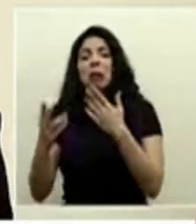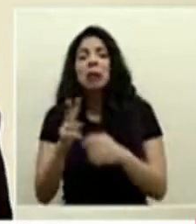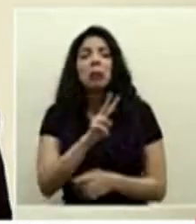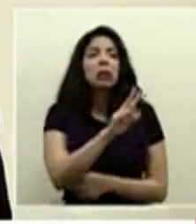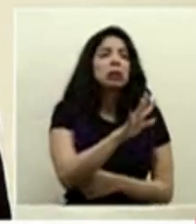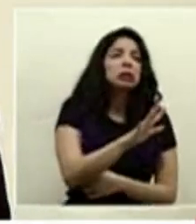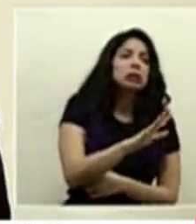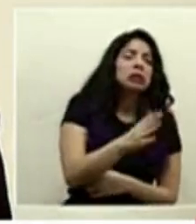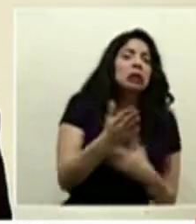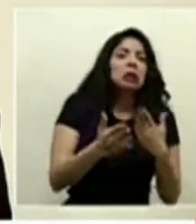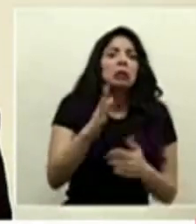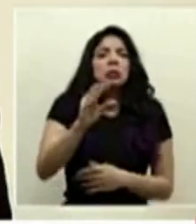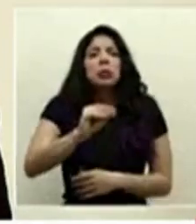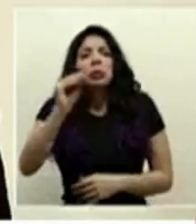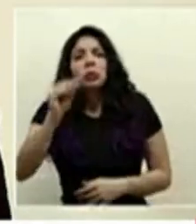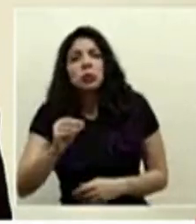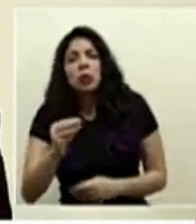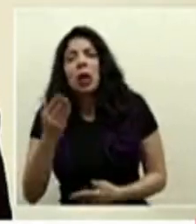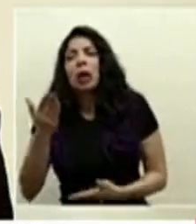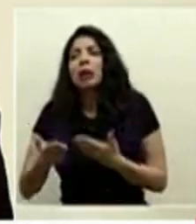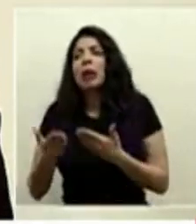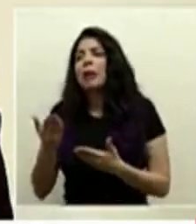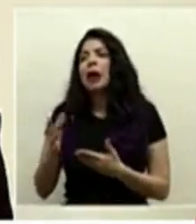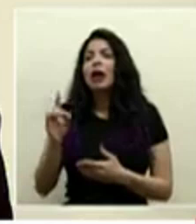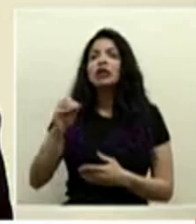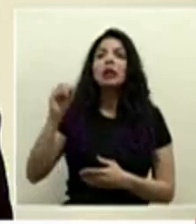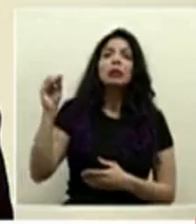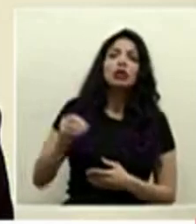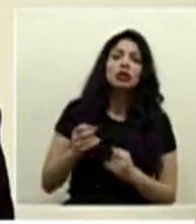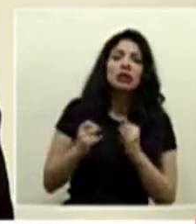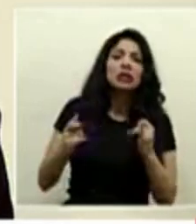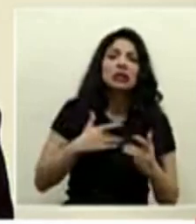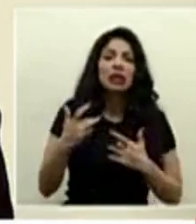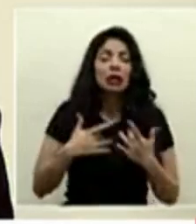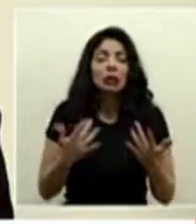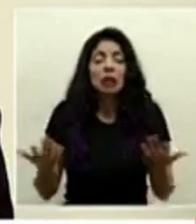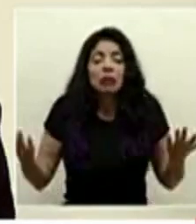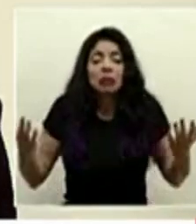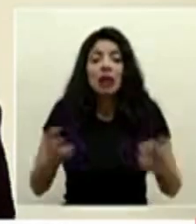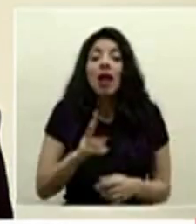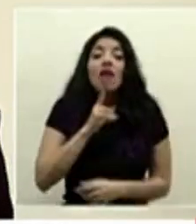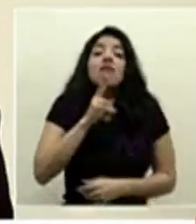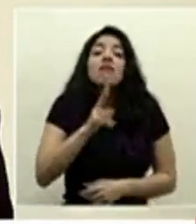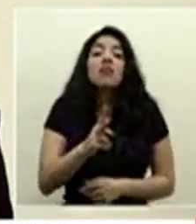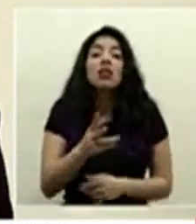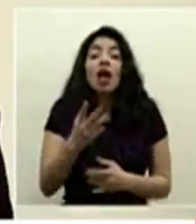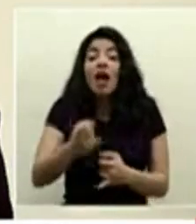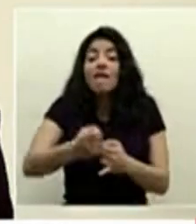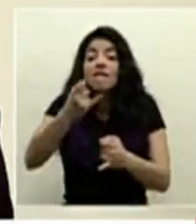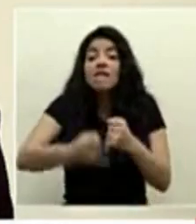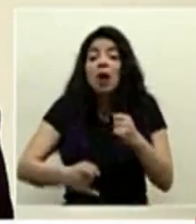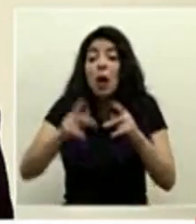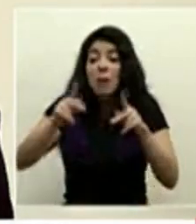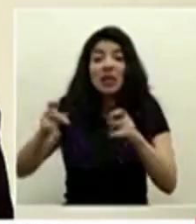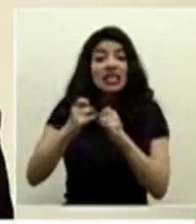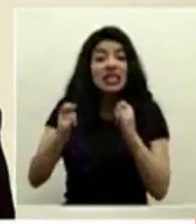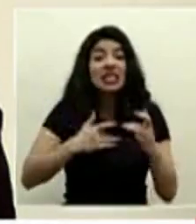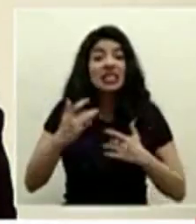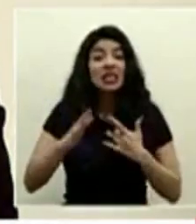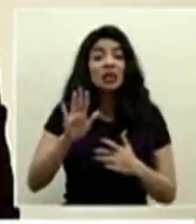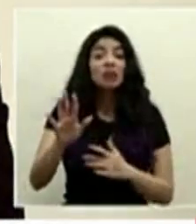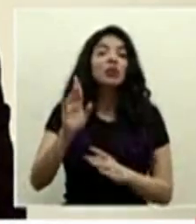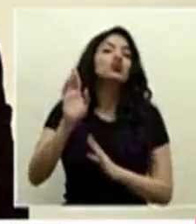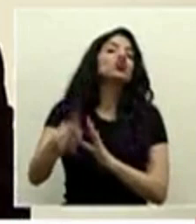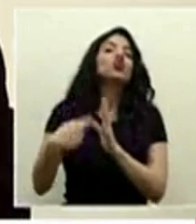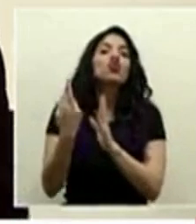25 que puede ser un 50% que puede ser hasta un 80% lo cierto es que al final los asintomáticos tienen un rol y yo lo he